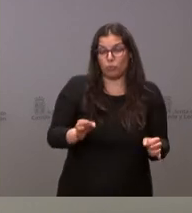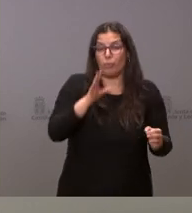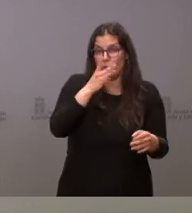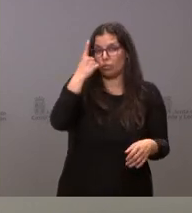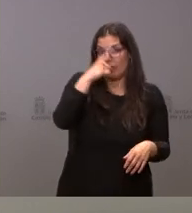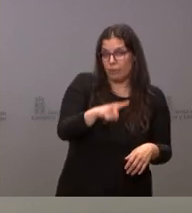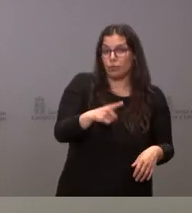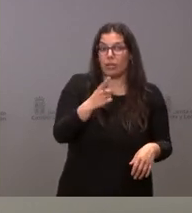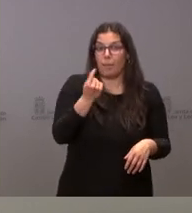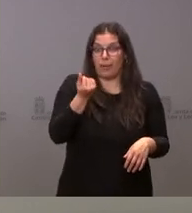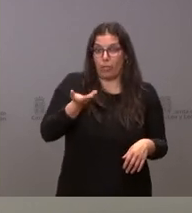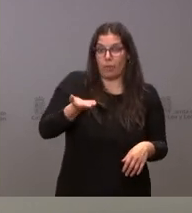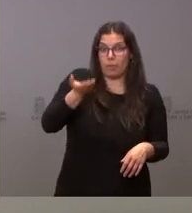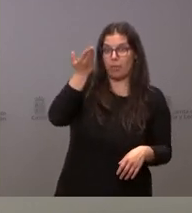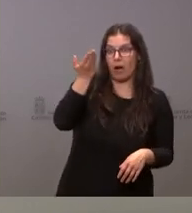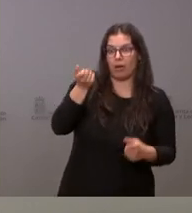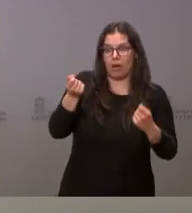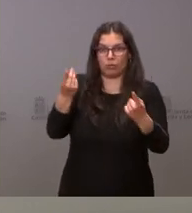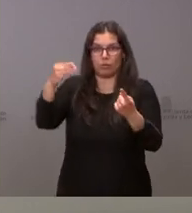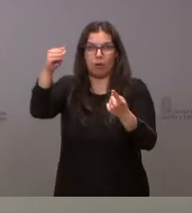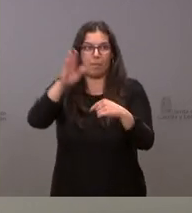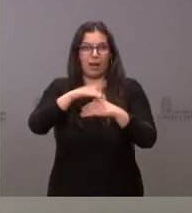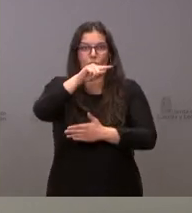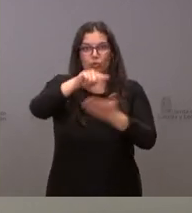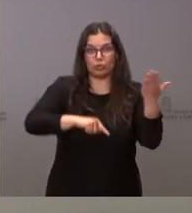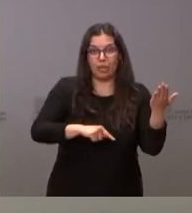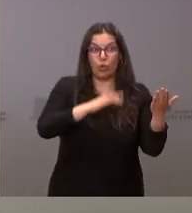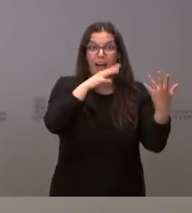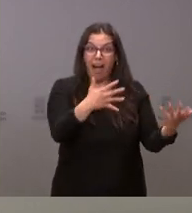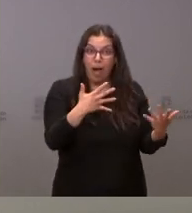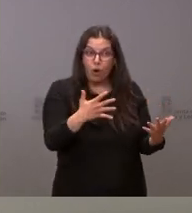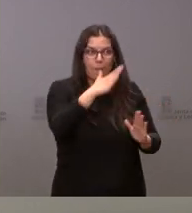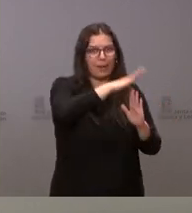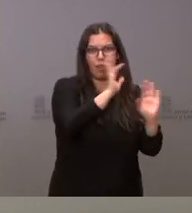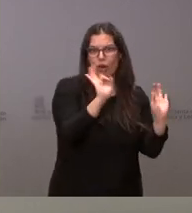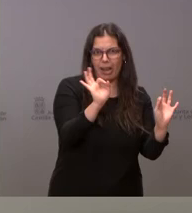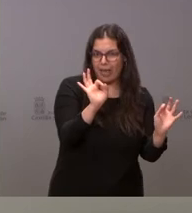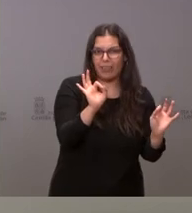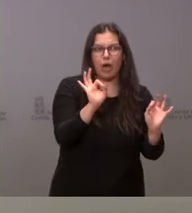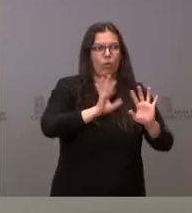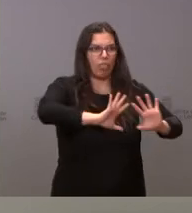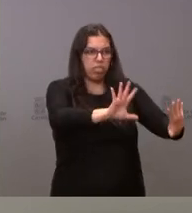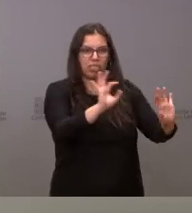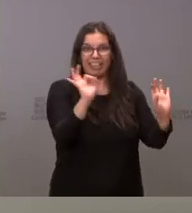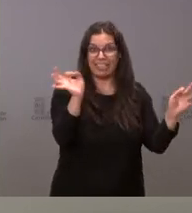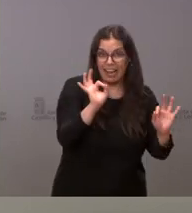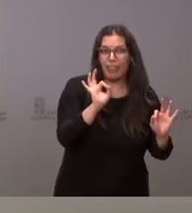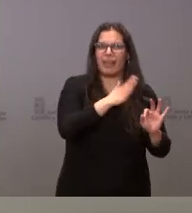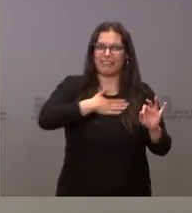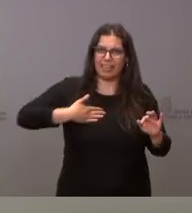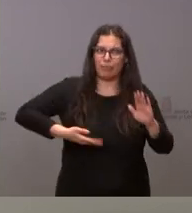incremento de inflación, para evitar que ninguno de esos contratos que están en vigor quede parado, quede abandonado, tengamos que